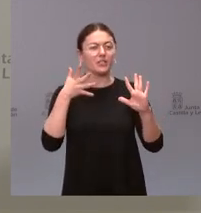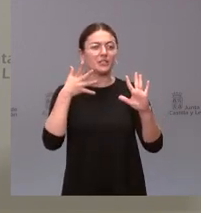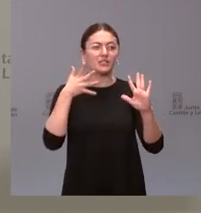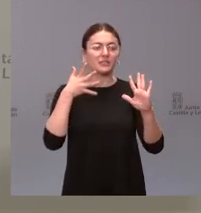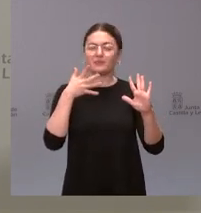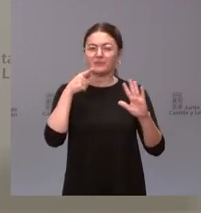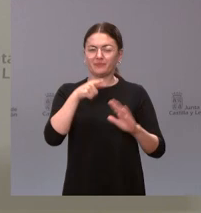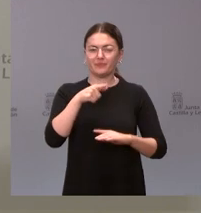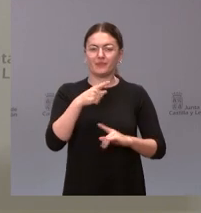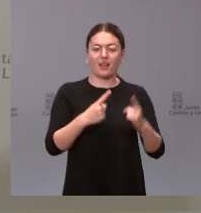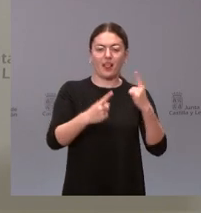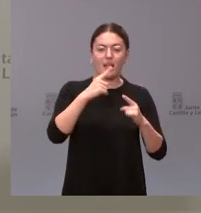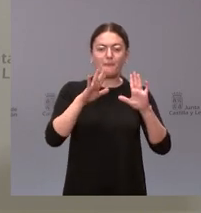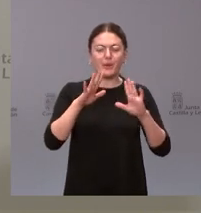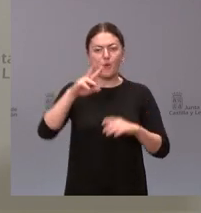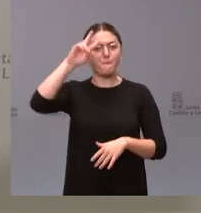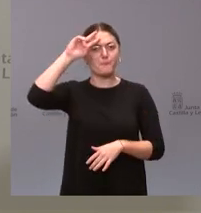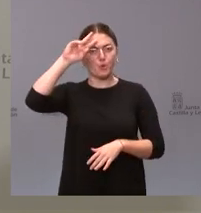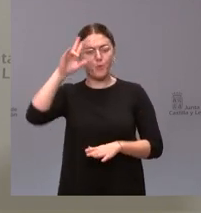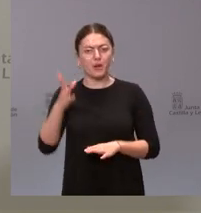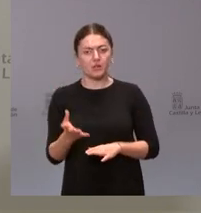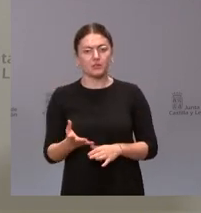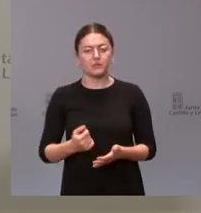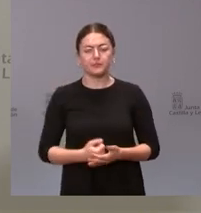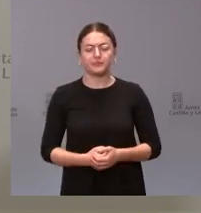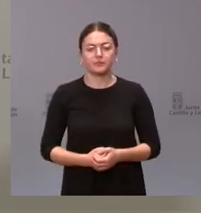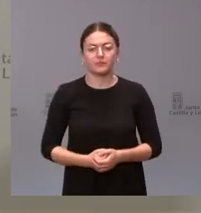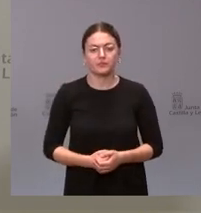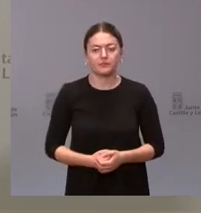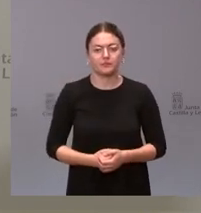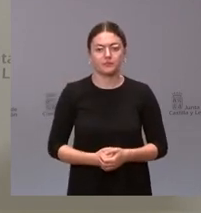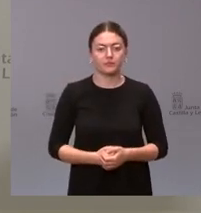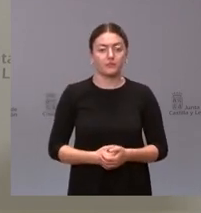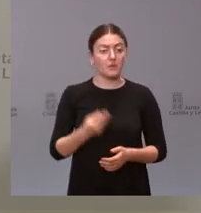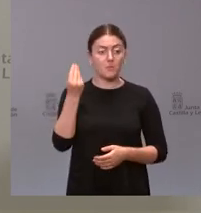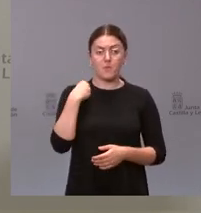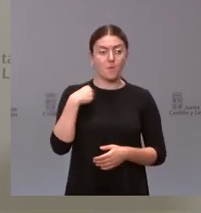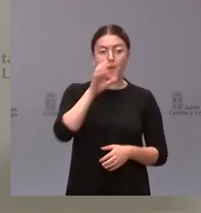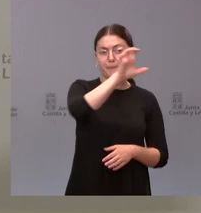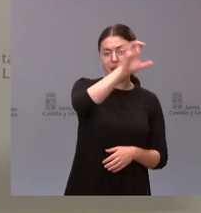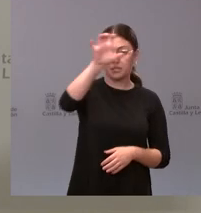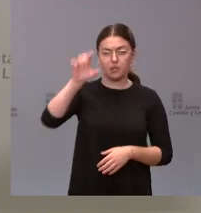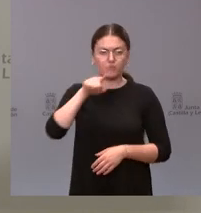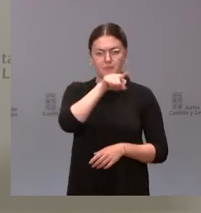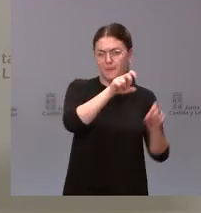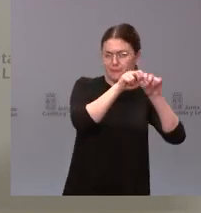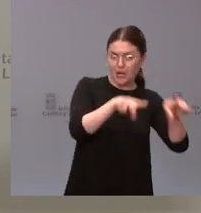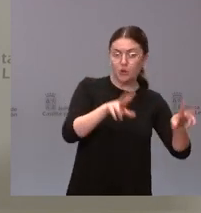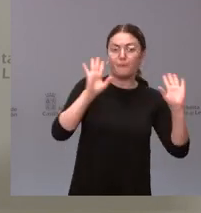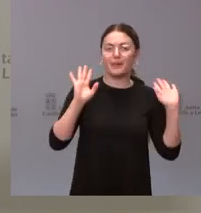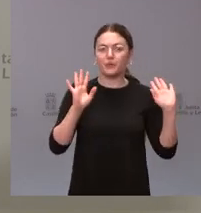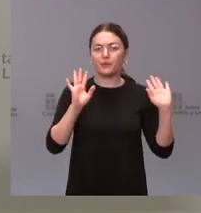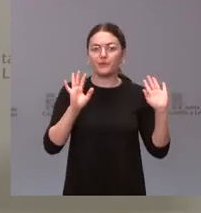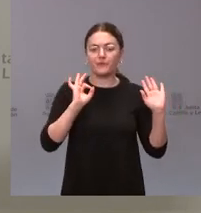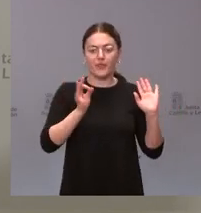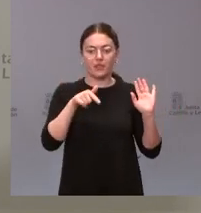no tiene por qué ser un tema que no nos preocupe sino también nos preocupa poco tiene que ver con lo que vemos en otros países pero es verdad que porque hubiera